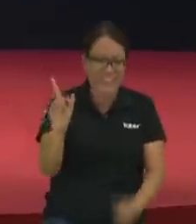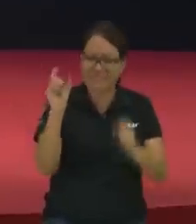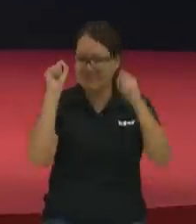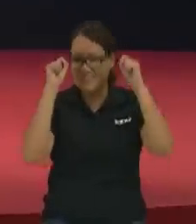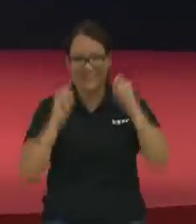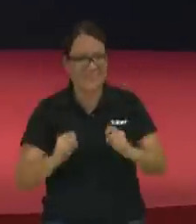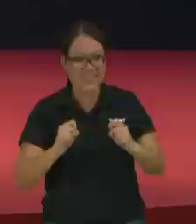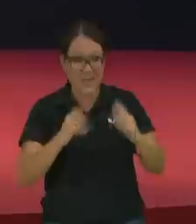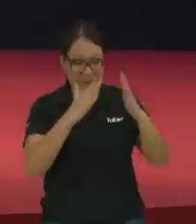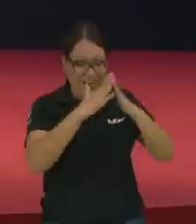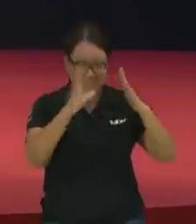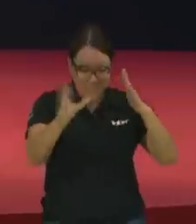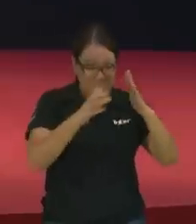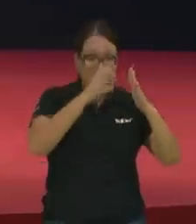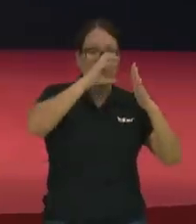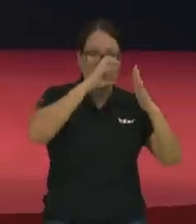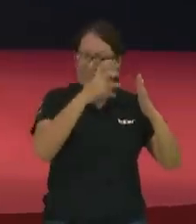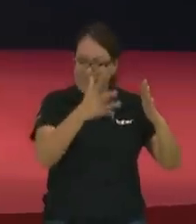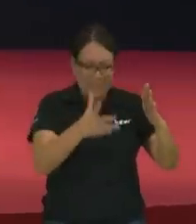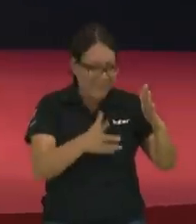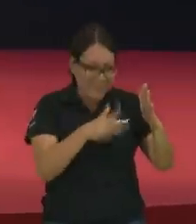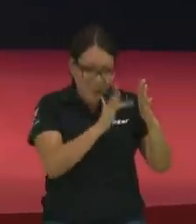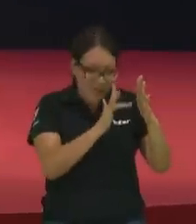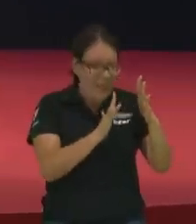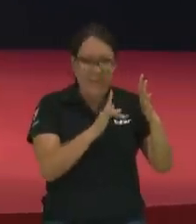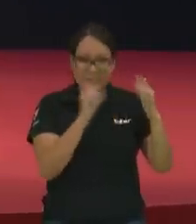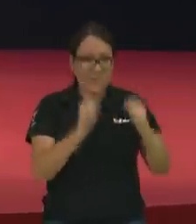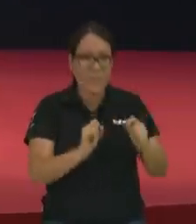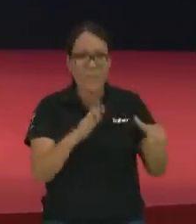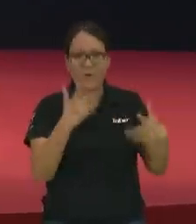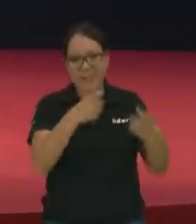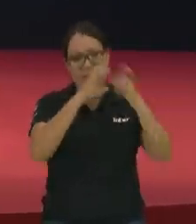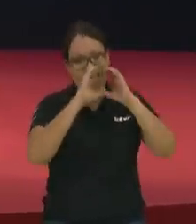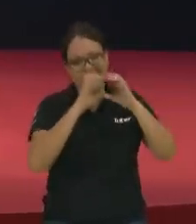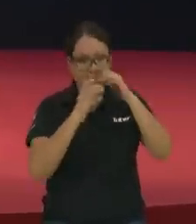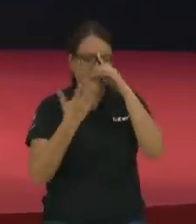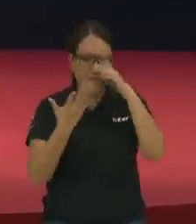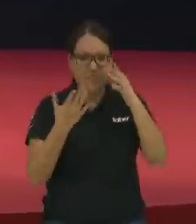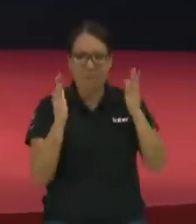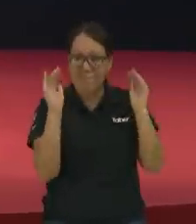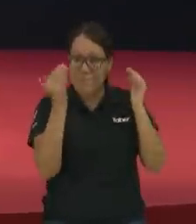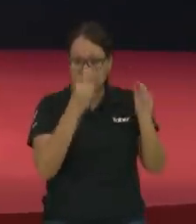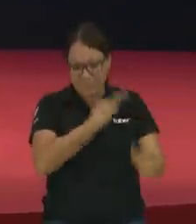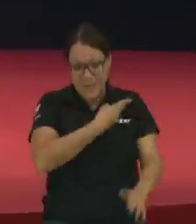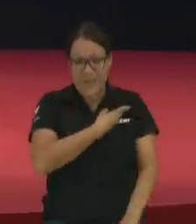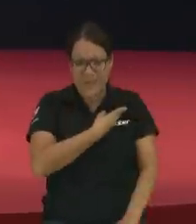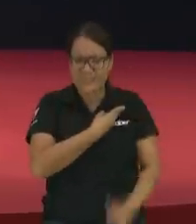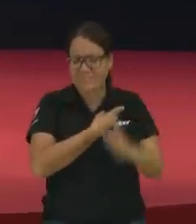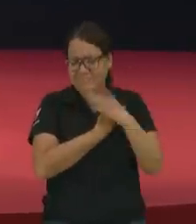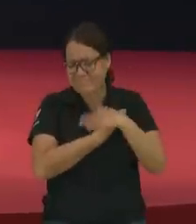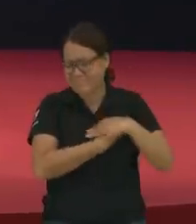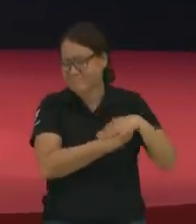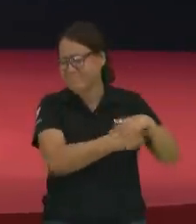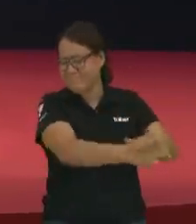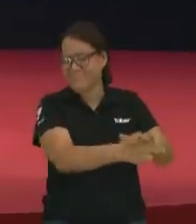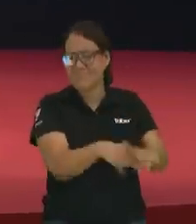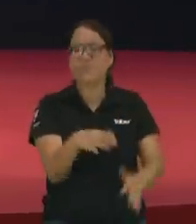debe de tenerlo en la casa, no tiene ni que manipularlo porque se va a meter en problemas. Igual es el pecado. Cuesta, hermano.